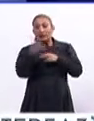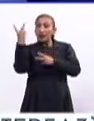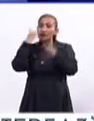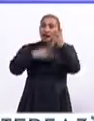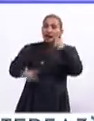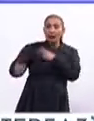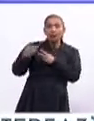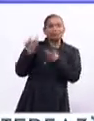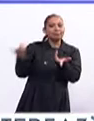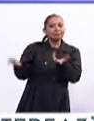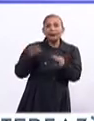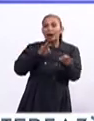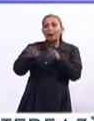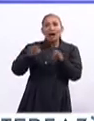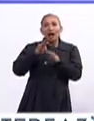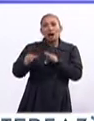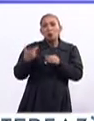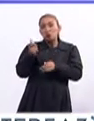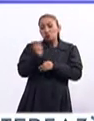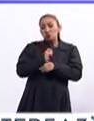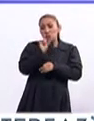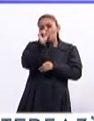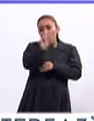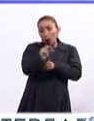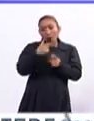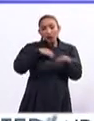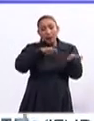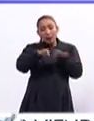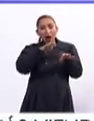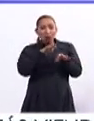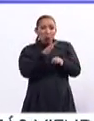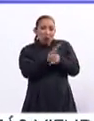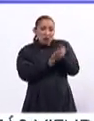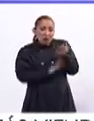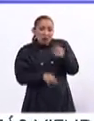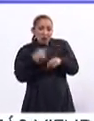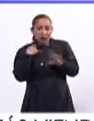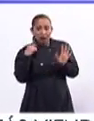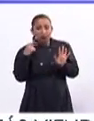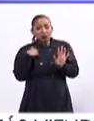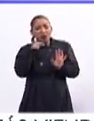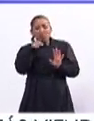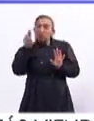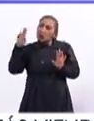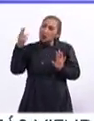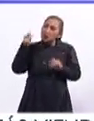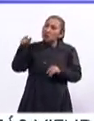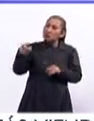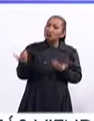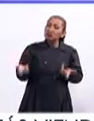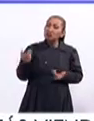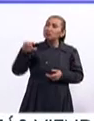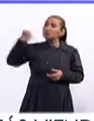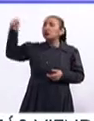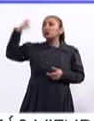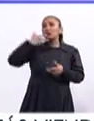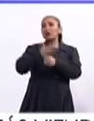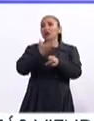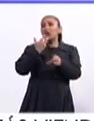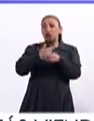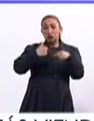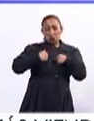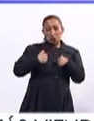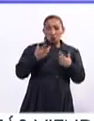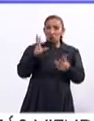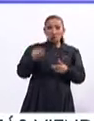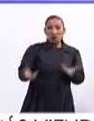llegó con una, digamos, un trabajo de baja remuneración, un trabajo modesto, y dicen, bueno, esto de la universidad, tal vez es para los americanos, no